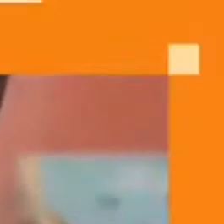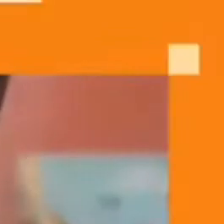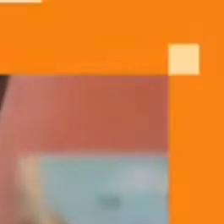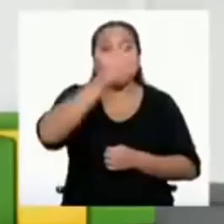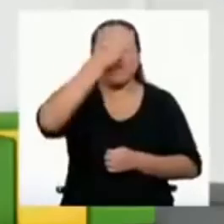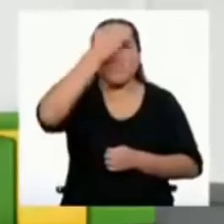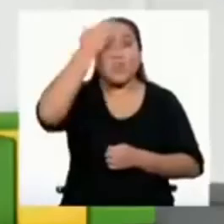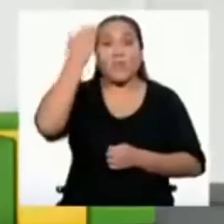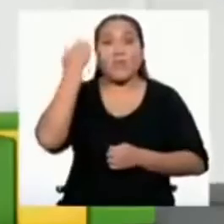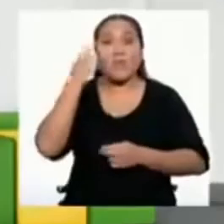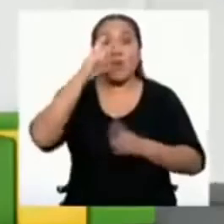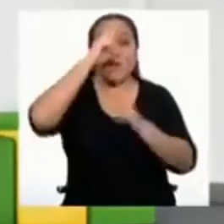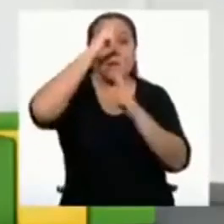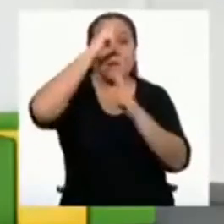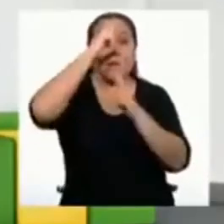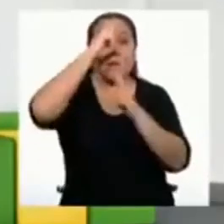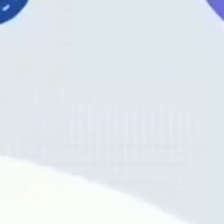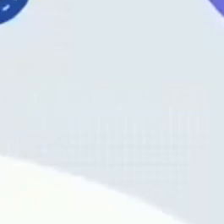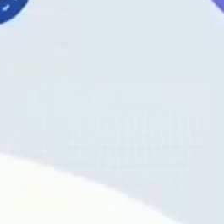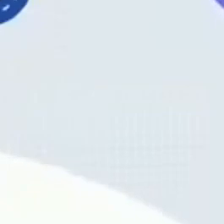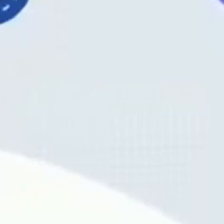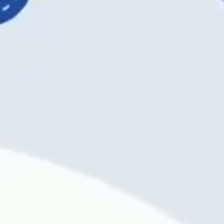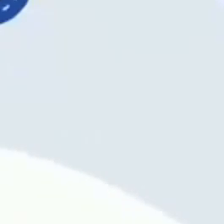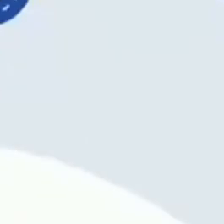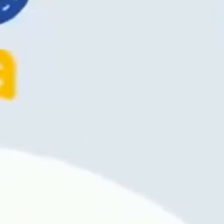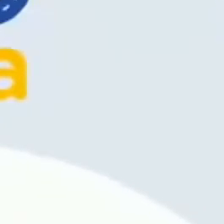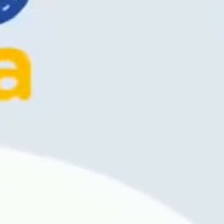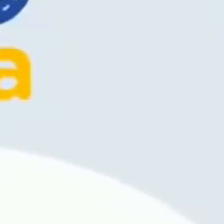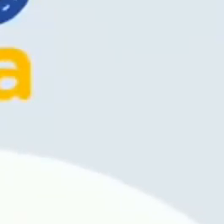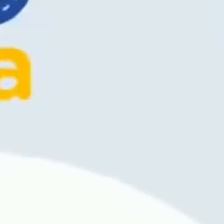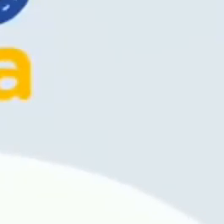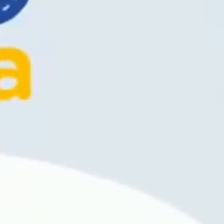secundaria con las medidas establecidas.